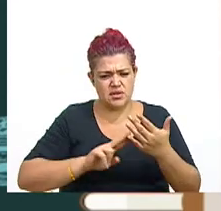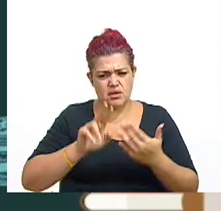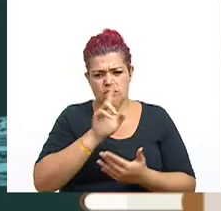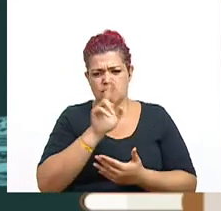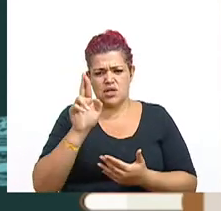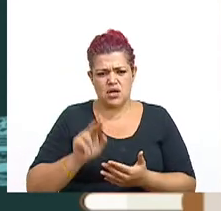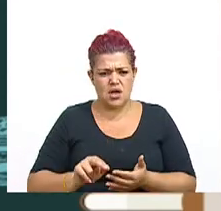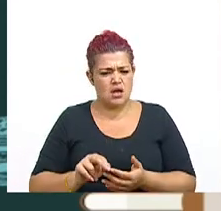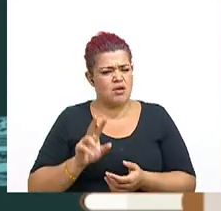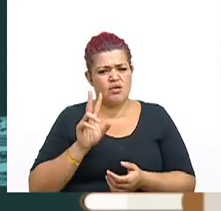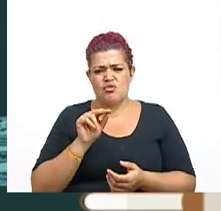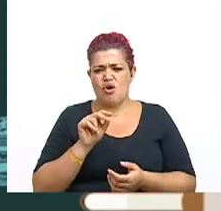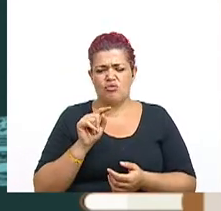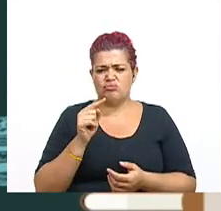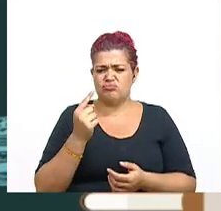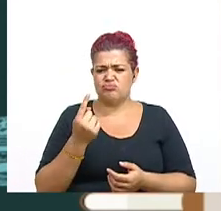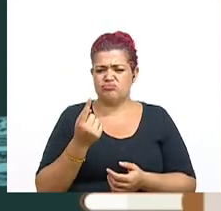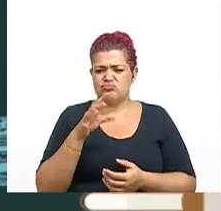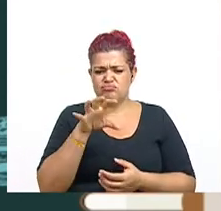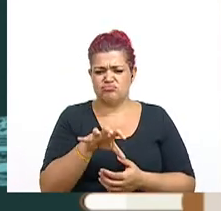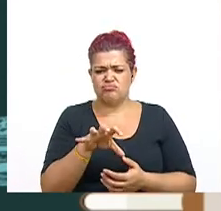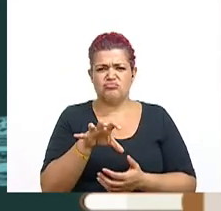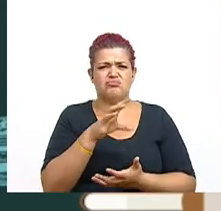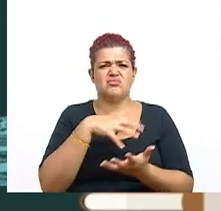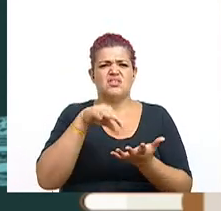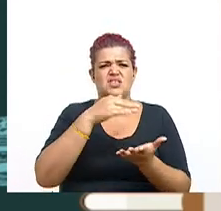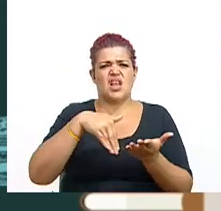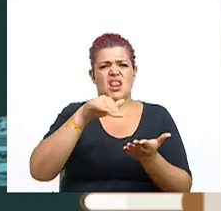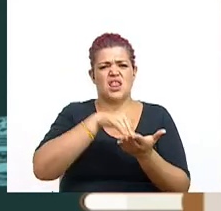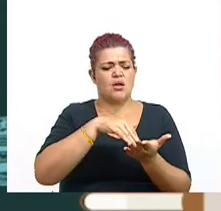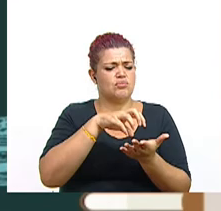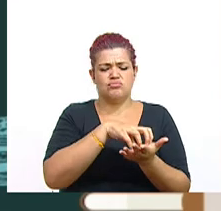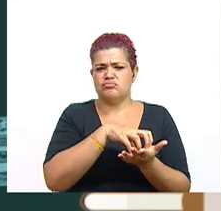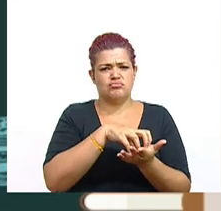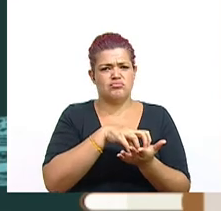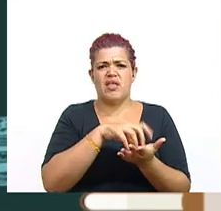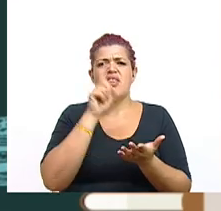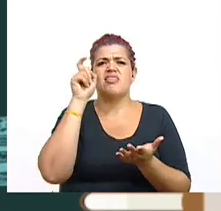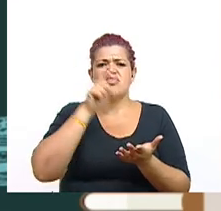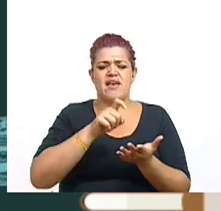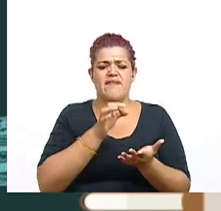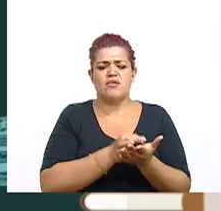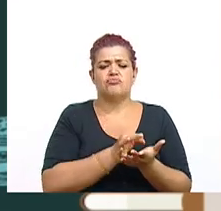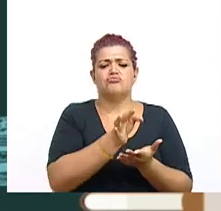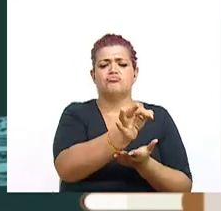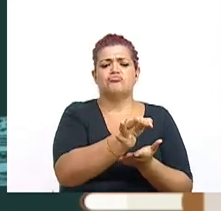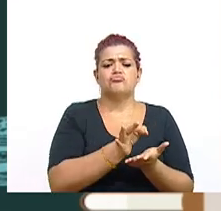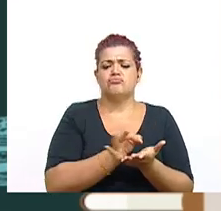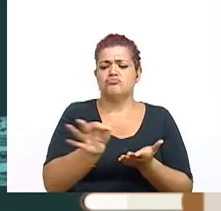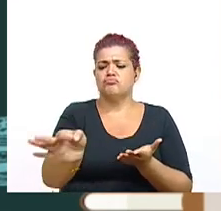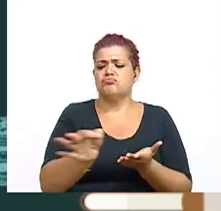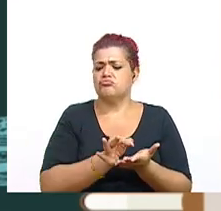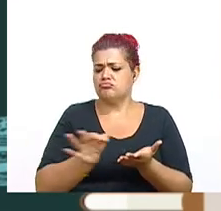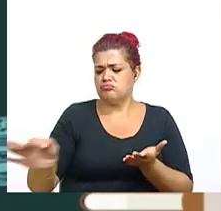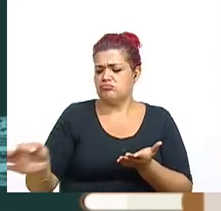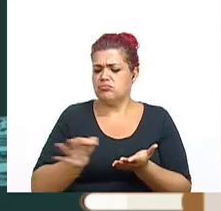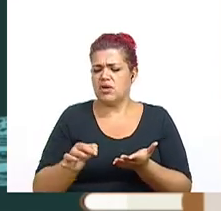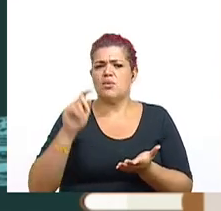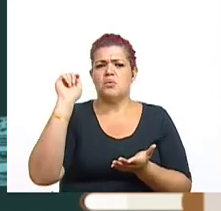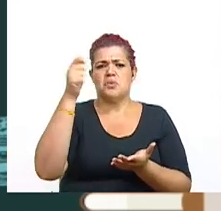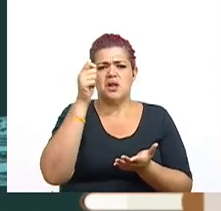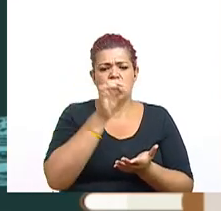no debía estar solamente en la capital, en el Valle Central, sino que debía ir a las zonas rurales, a